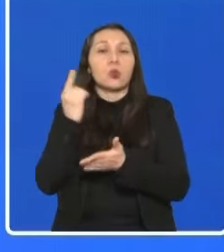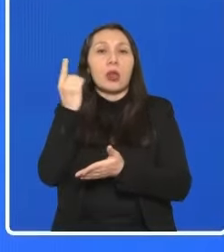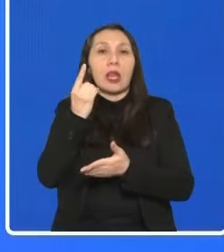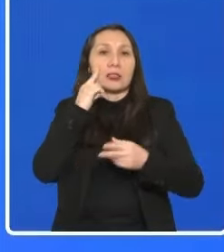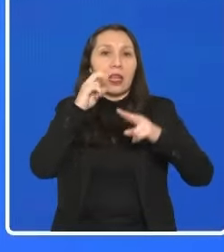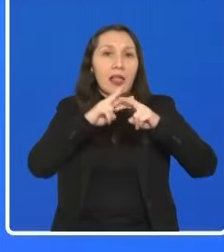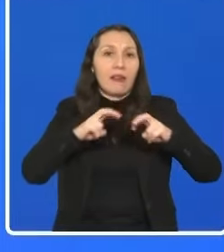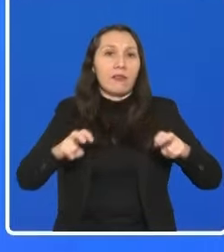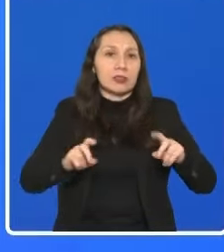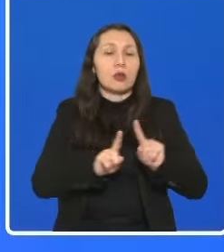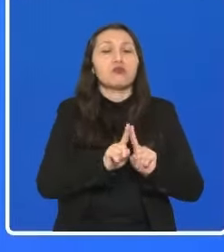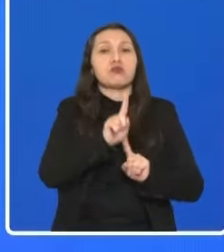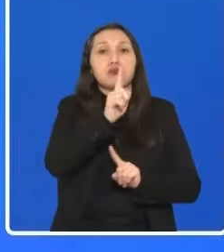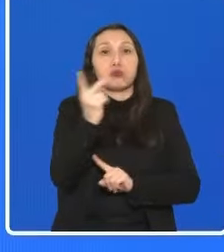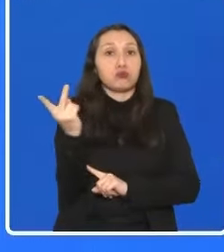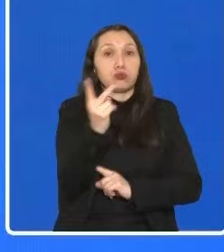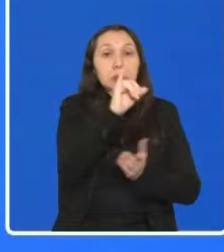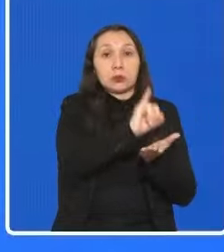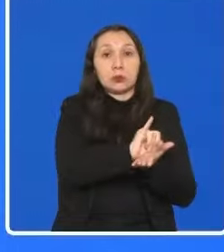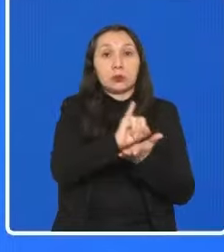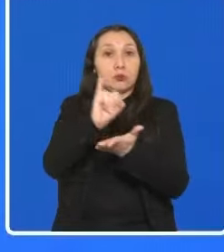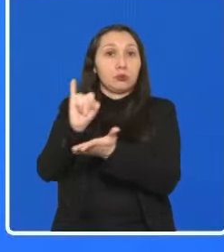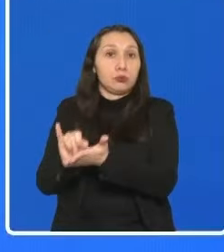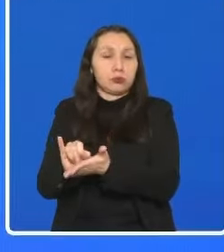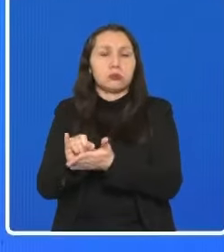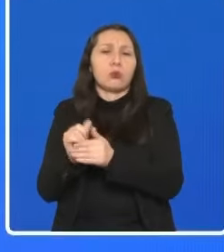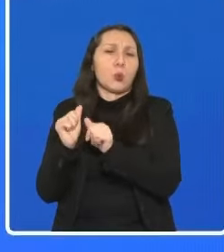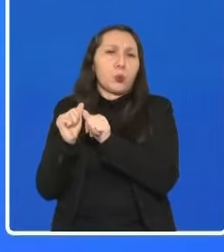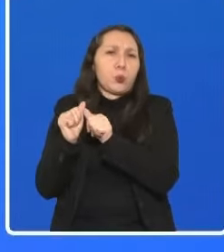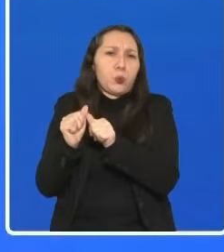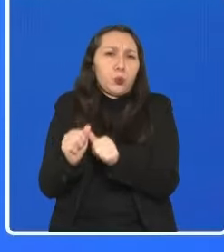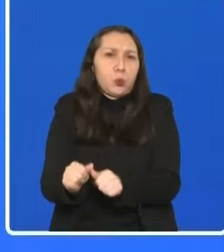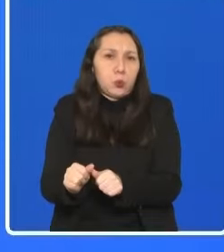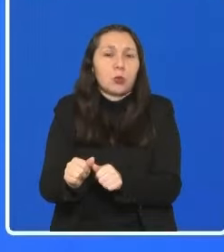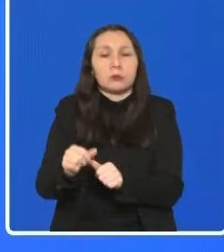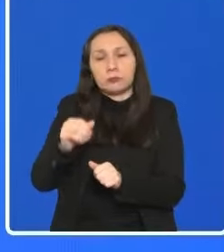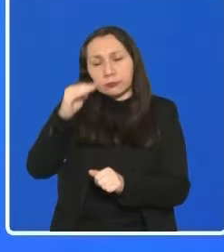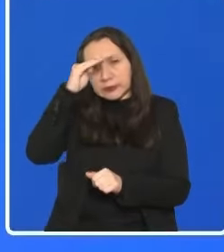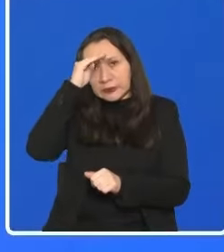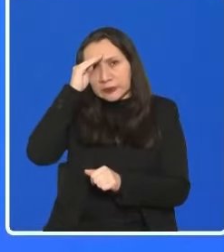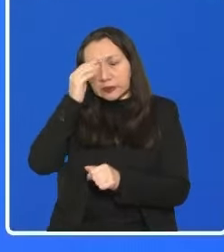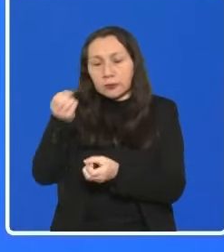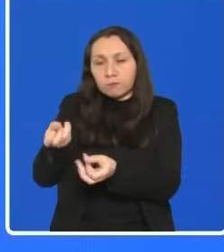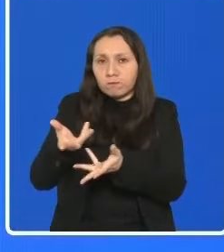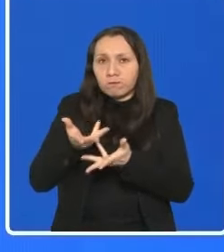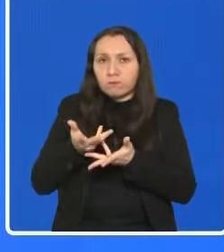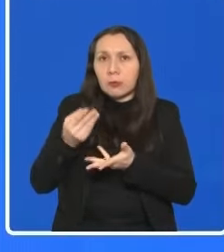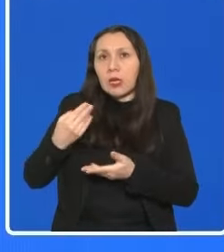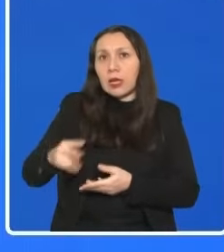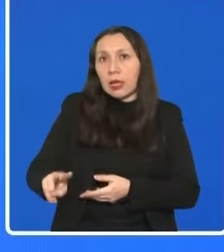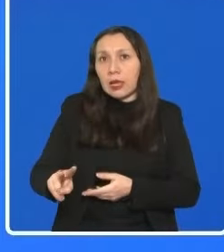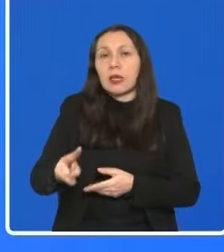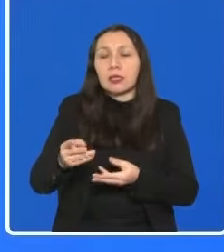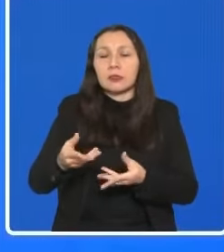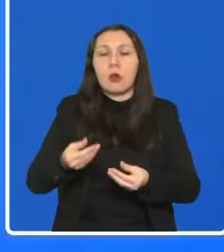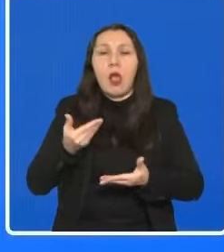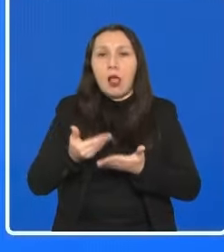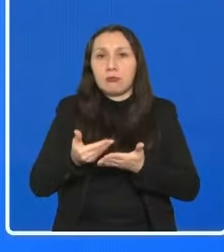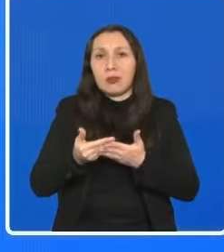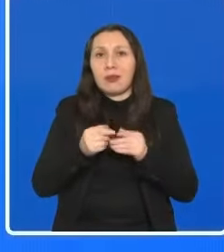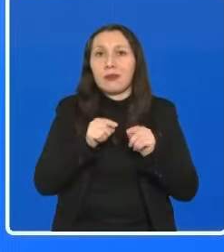de Investigación Espacial, ambas instituciones que tienen una larga trayectoria que nos van a permitir nutrirnos de su valiosa experiencia en estas áreas.